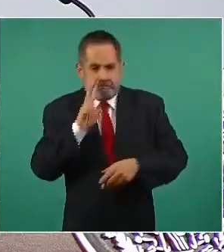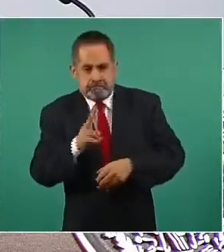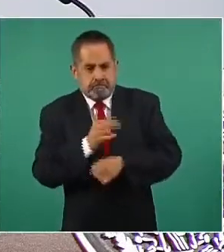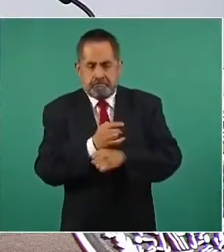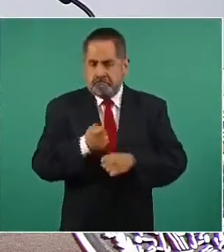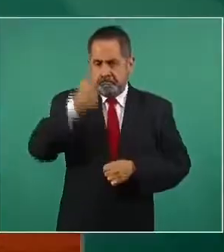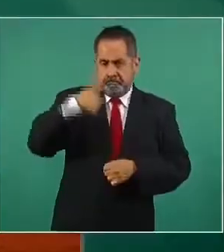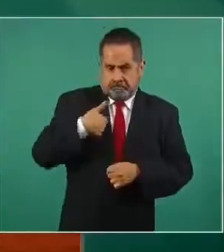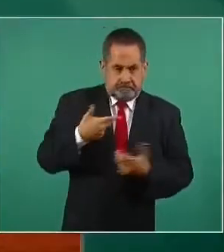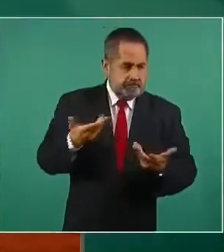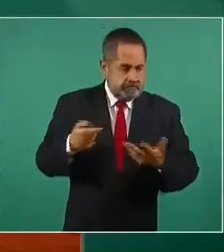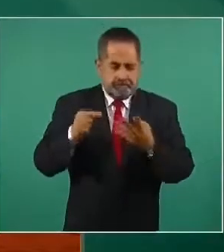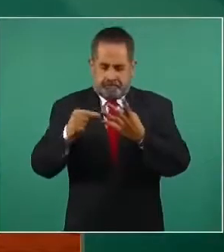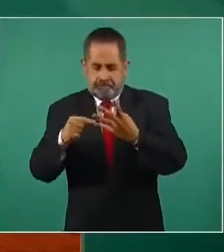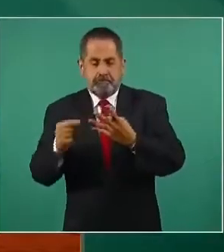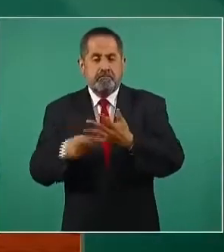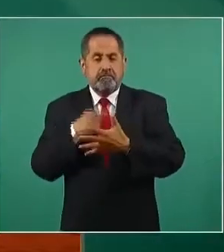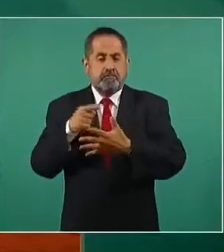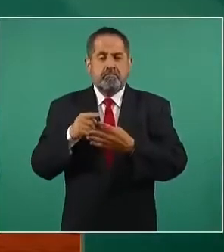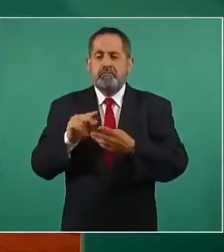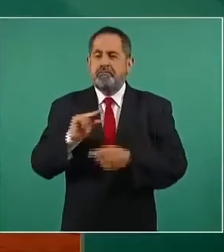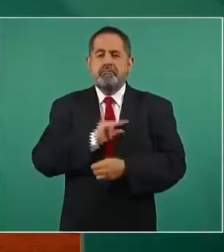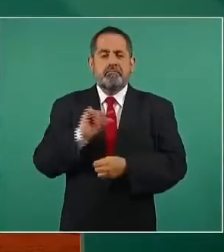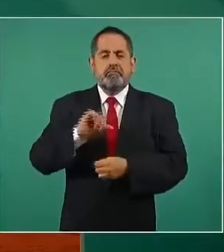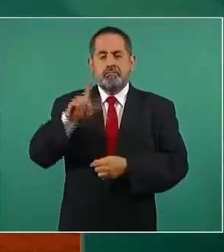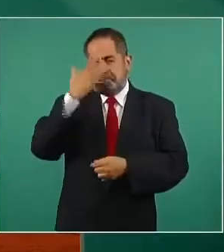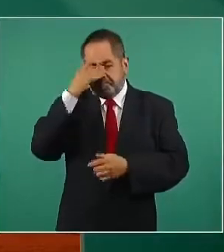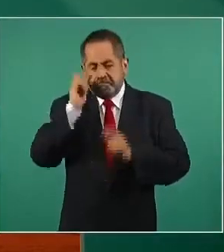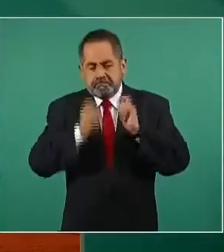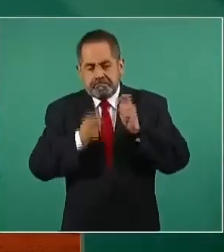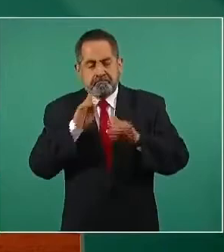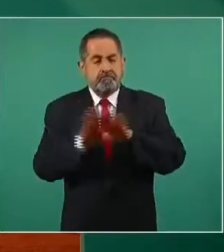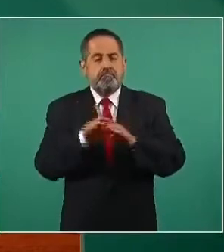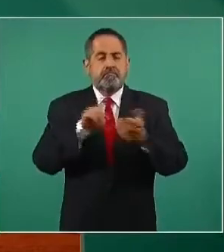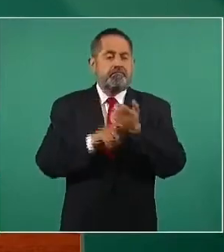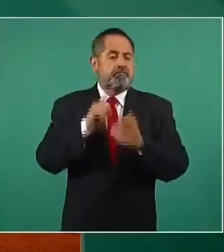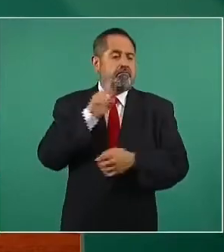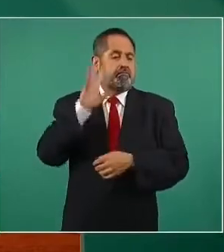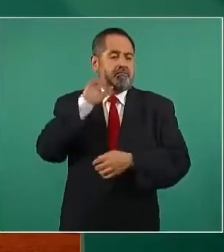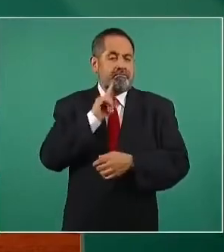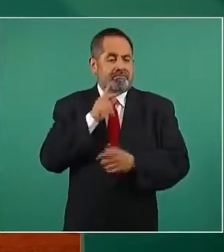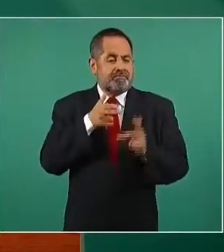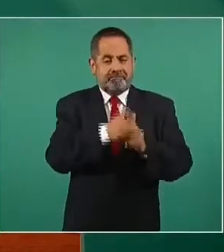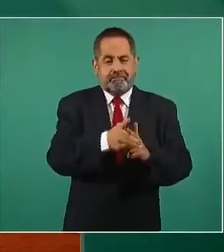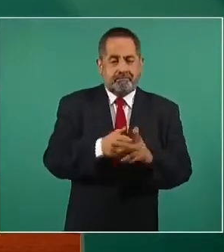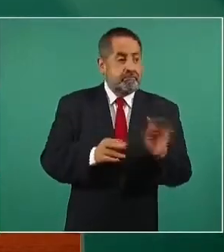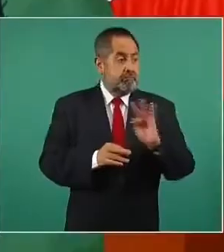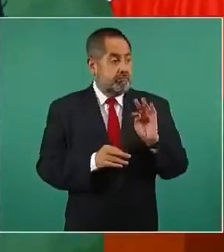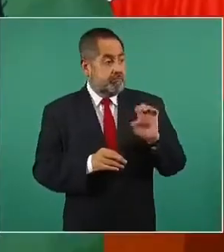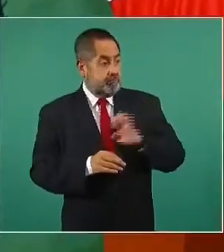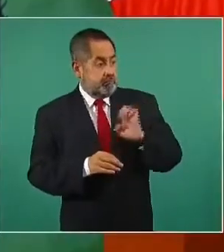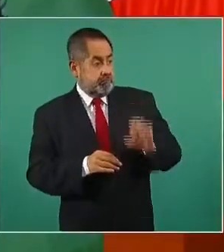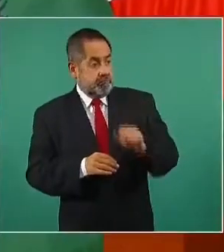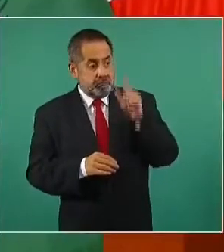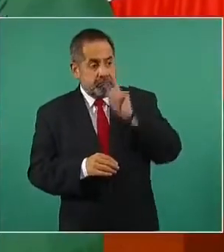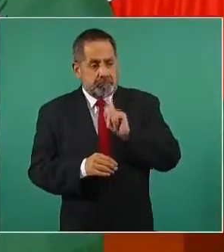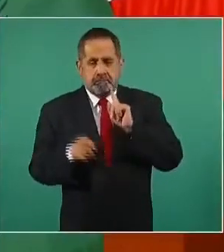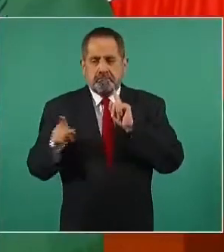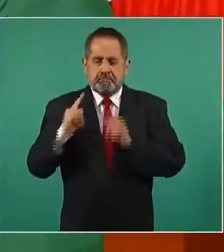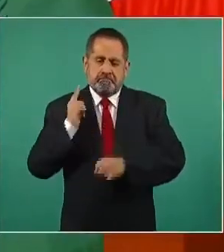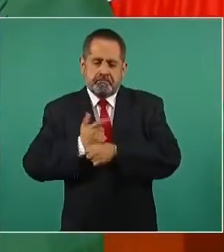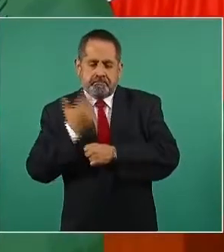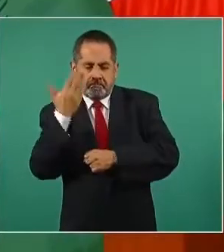especializado en feminicidios y delitos de odio contra las mujeres. Hay que